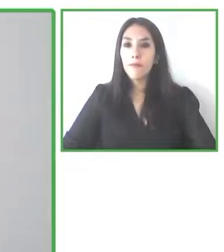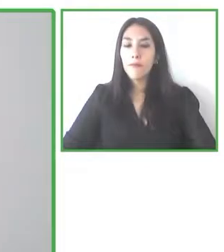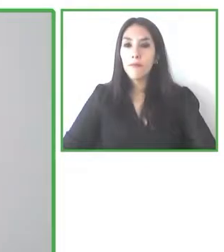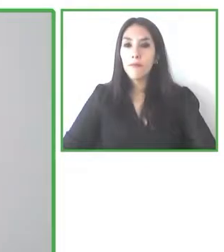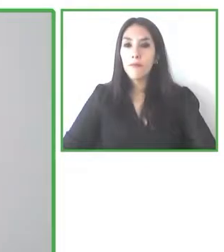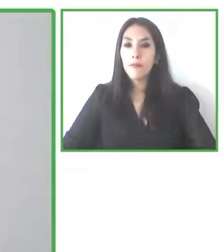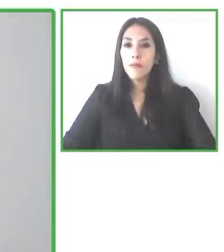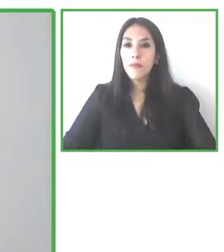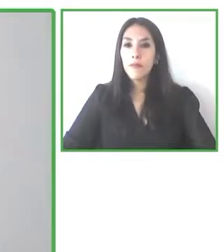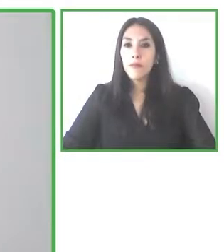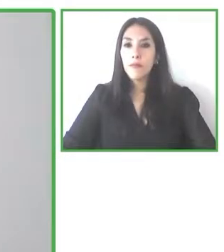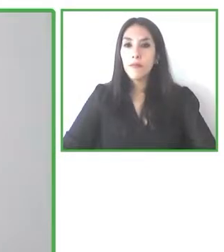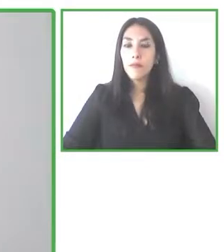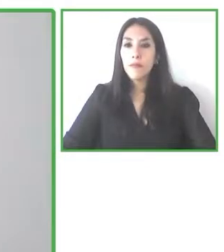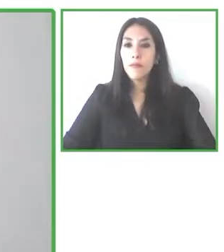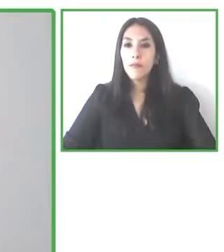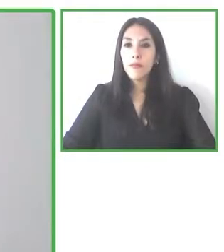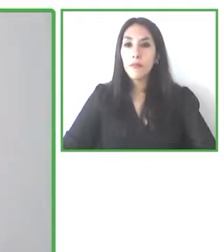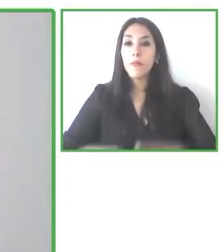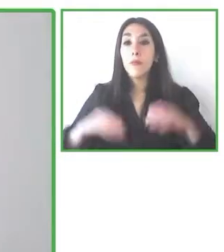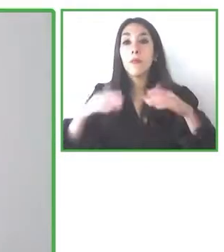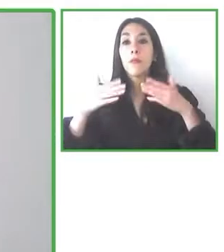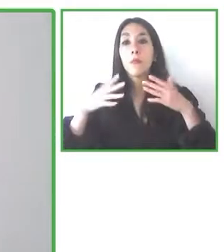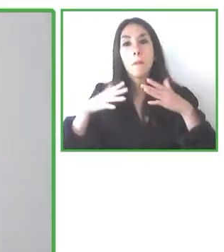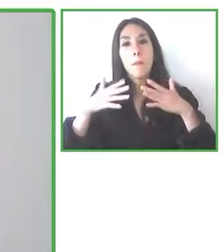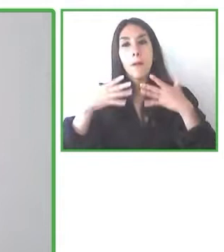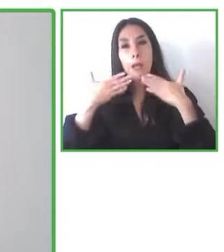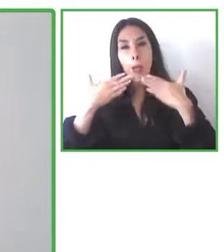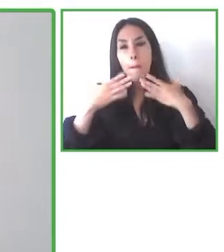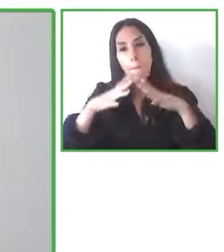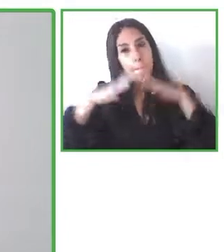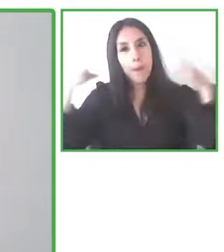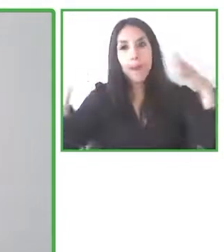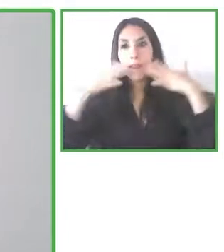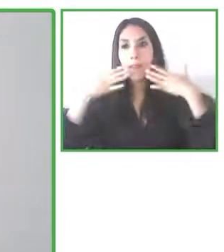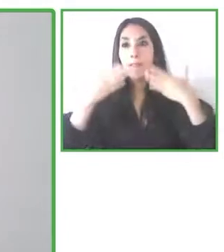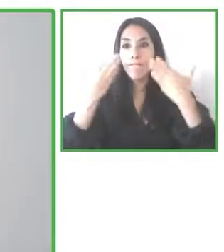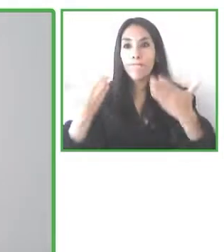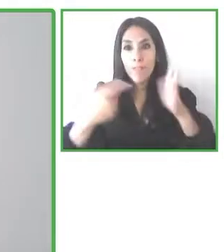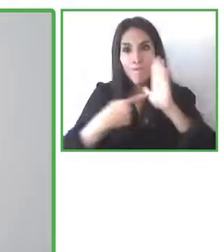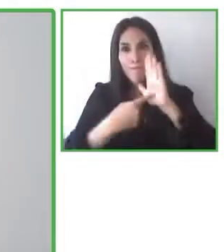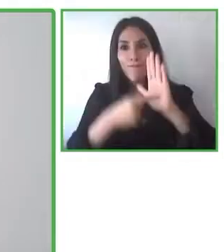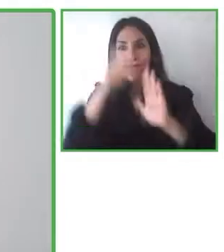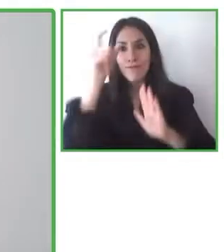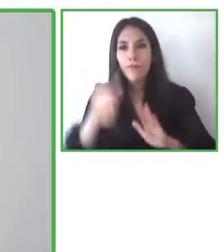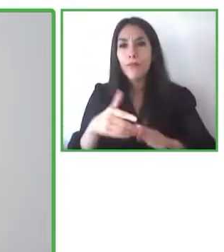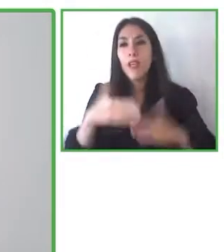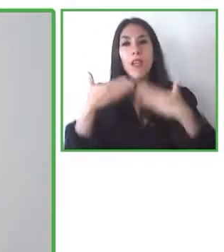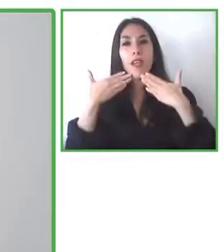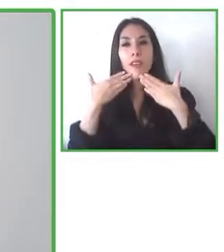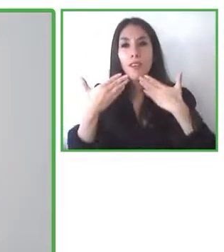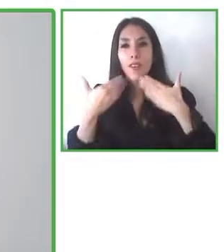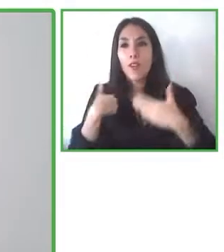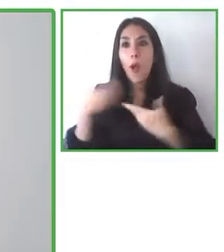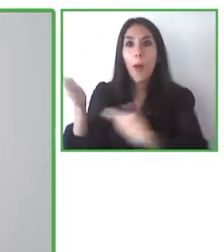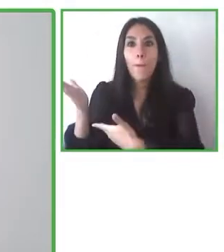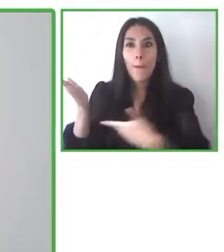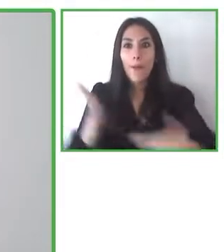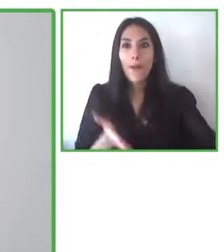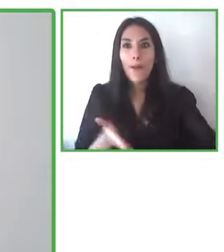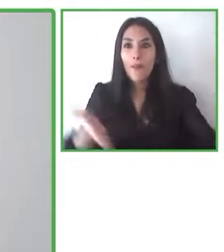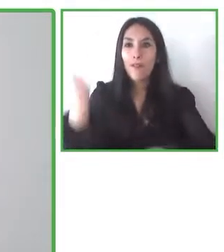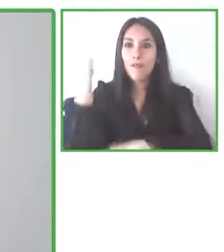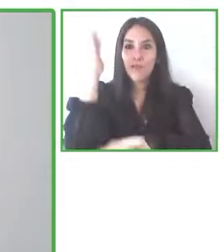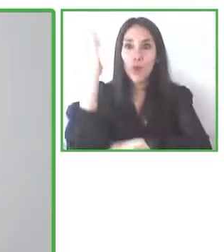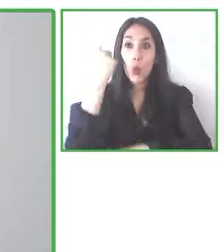Muchas gracias, Ricardo, por esta presentación. Agradecido de poder estar en esta jornada compartiendo el